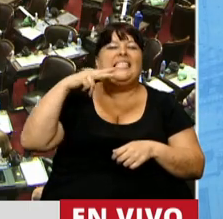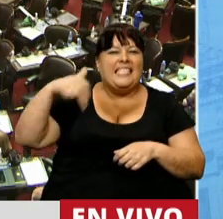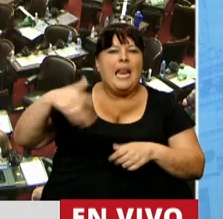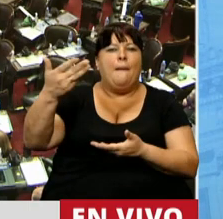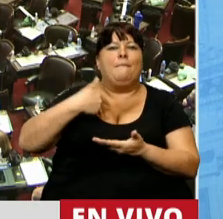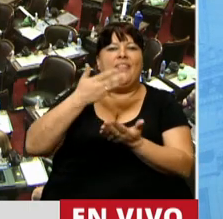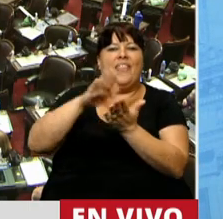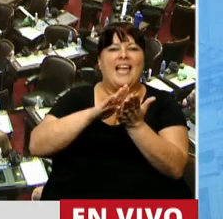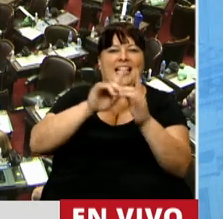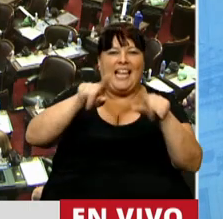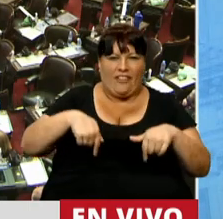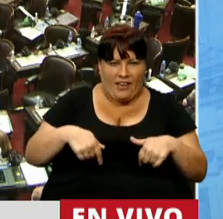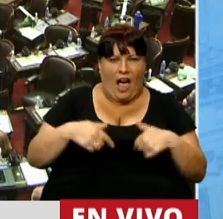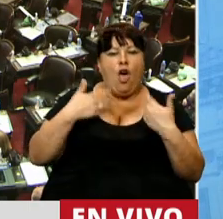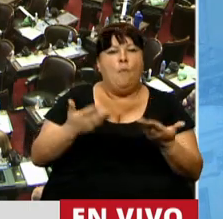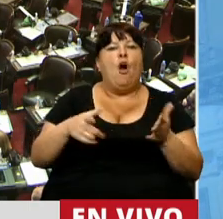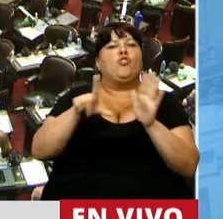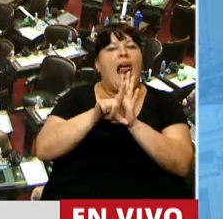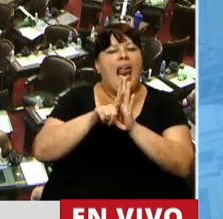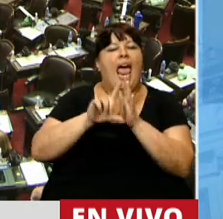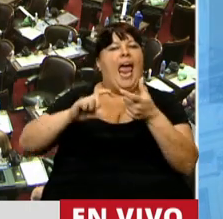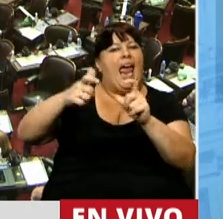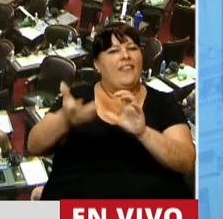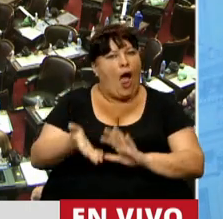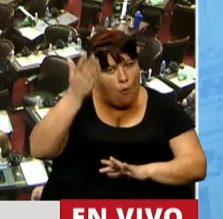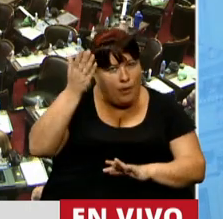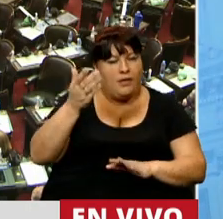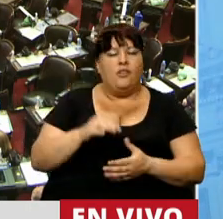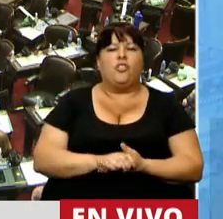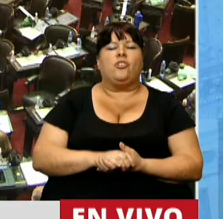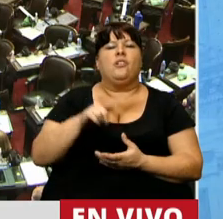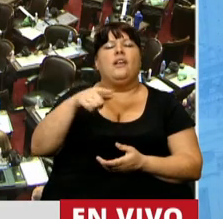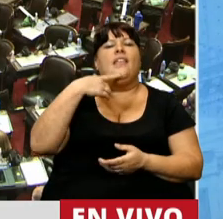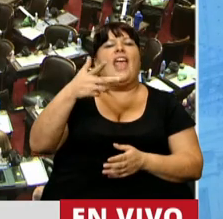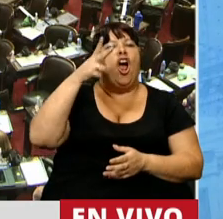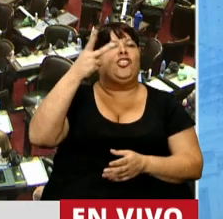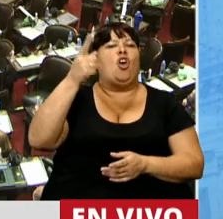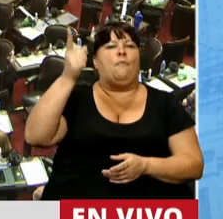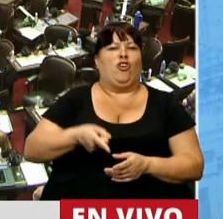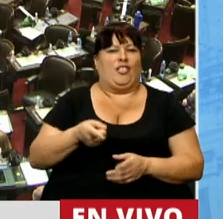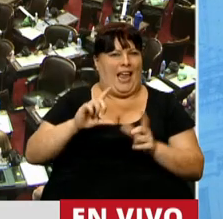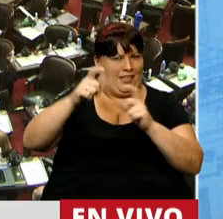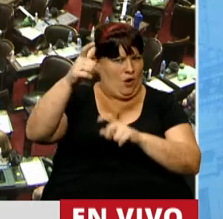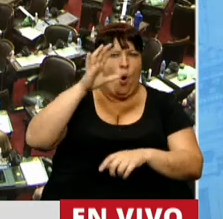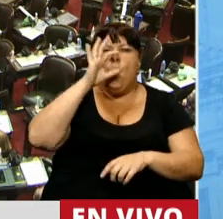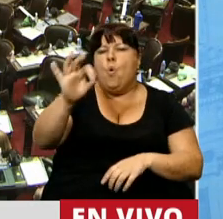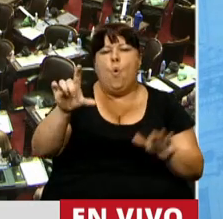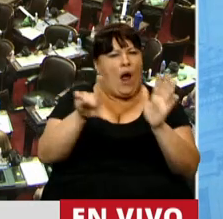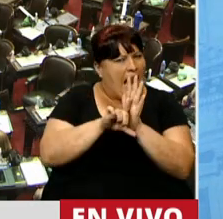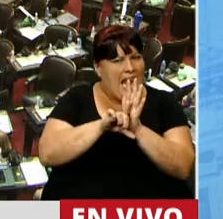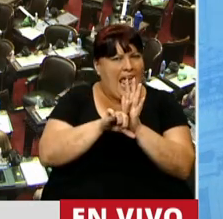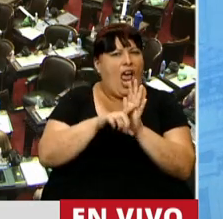certificados. Por eso tenían una ley de movilidad y eso vago que quedó del 82% móvil. Nunca la ley